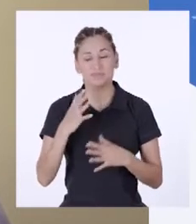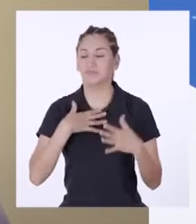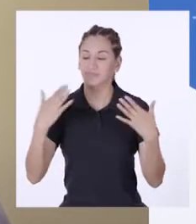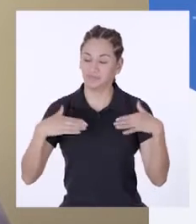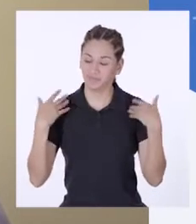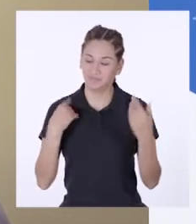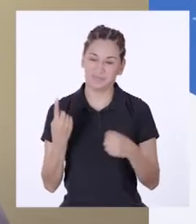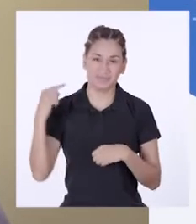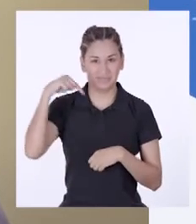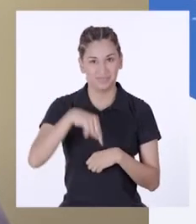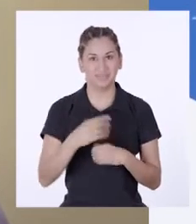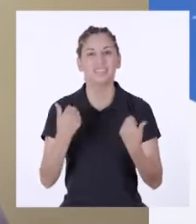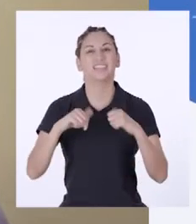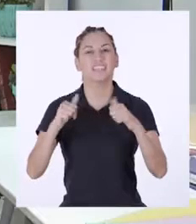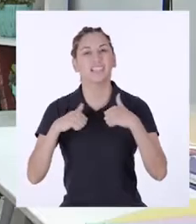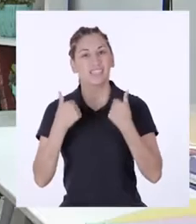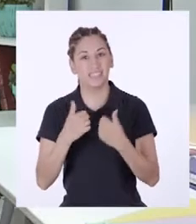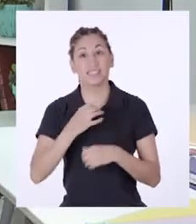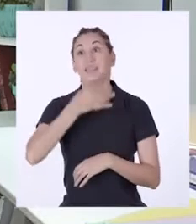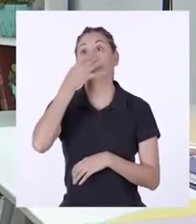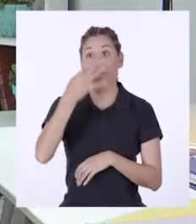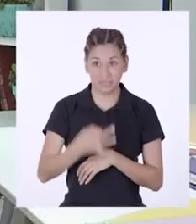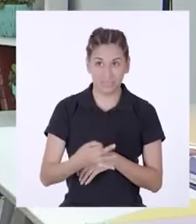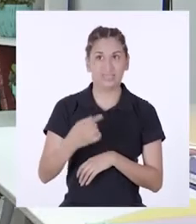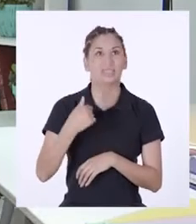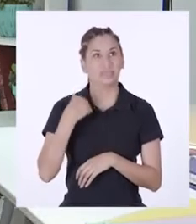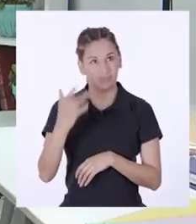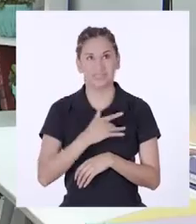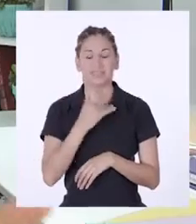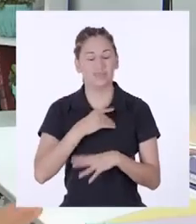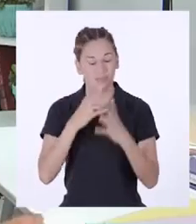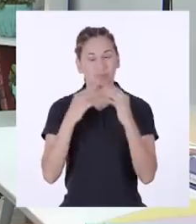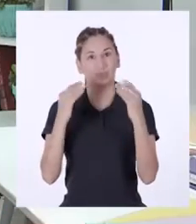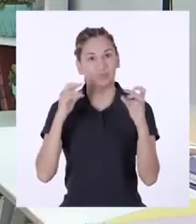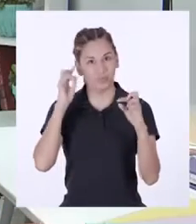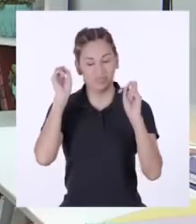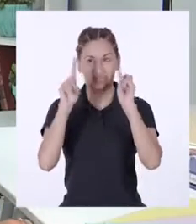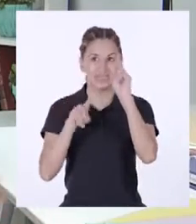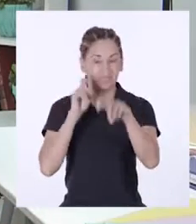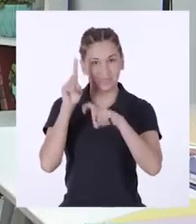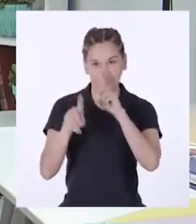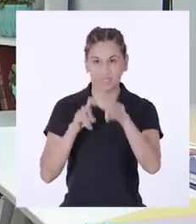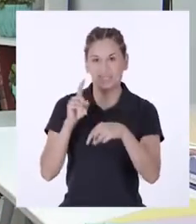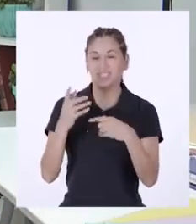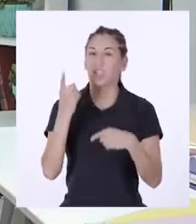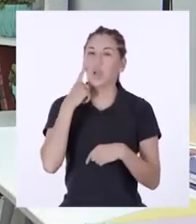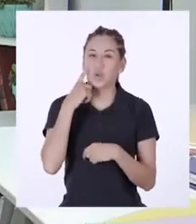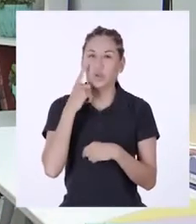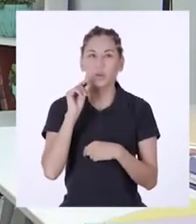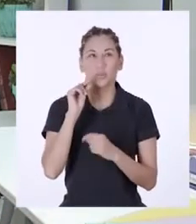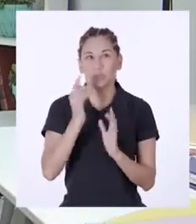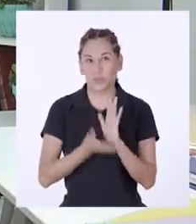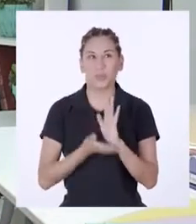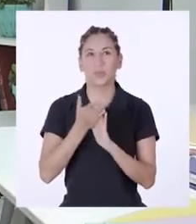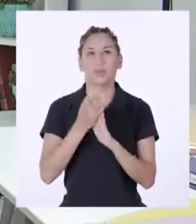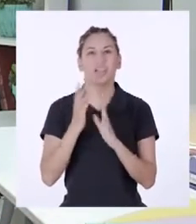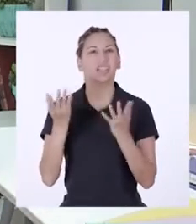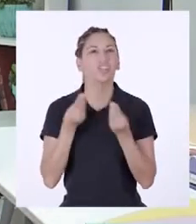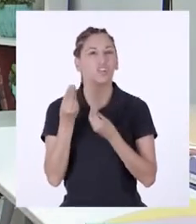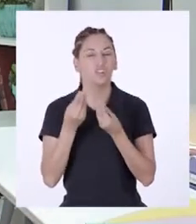contento de estar aquí. ¿Cómo estás? La verdad, tengo muchas preguntas. Para conocer más sobre